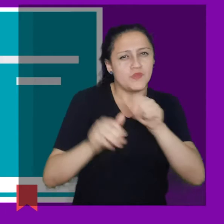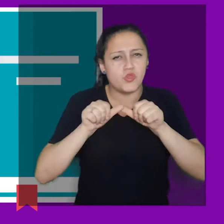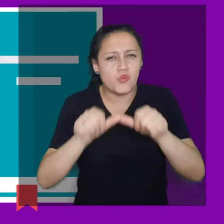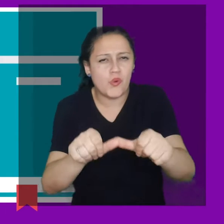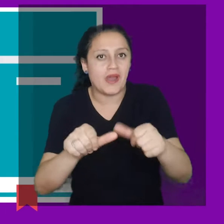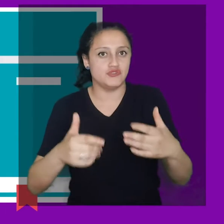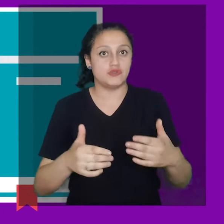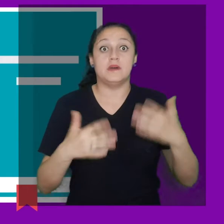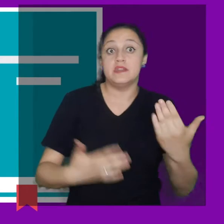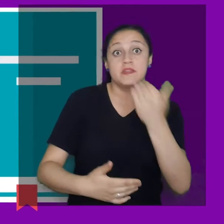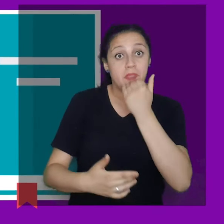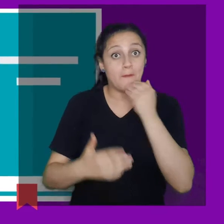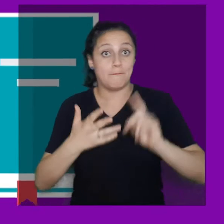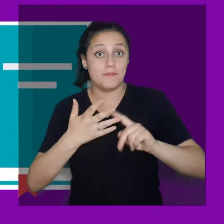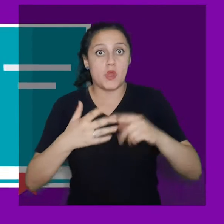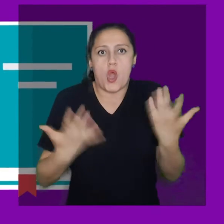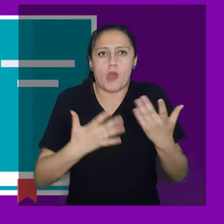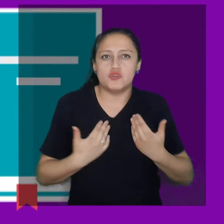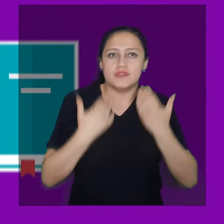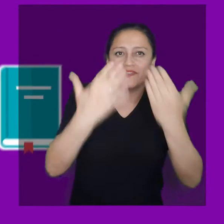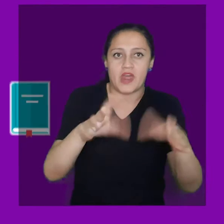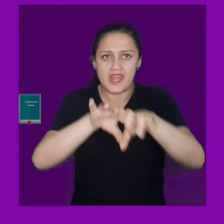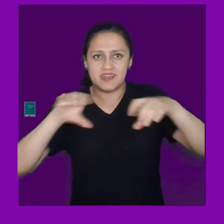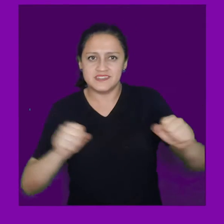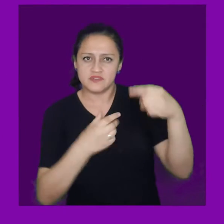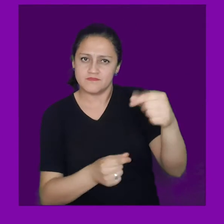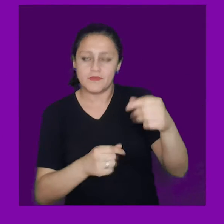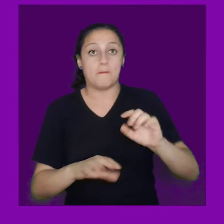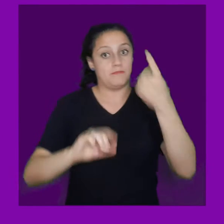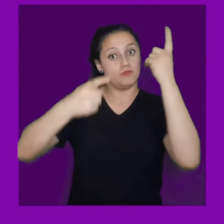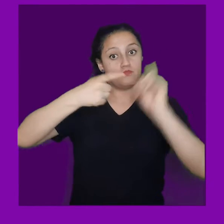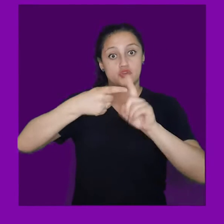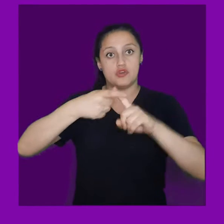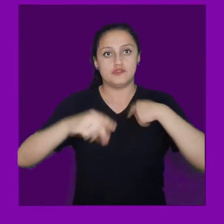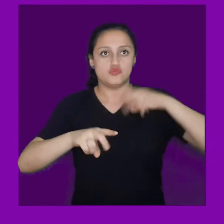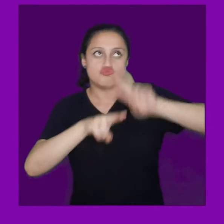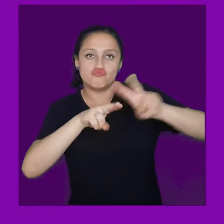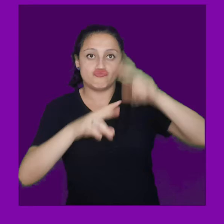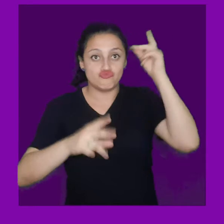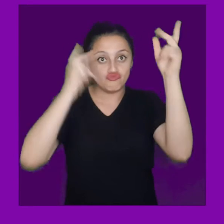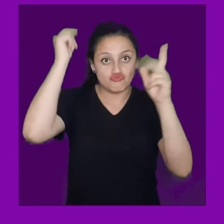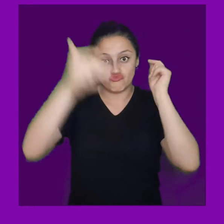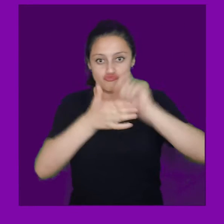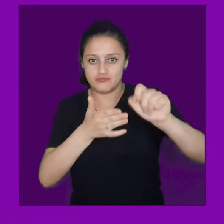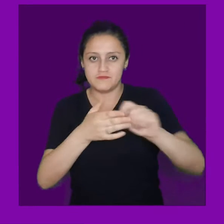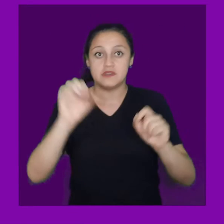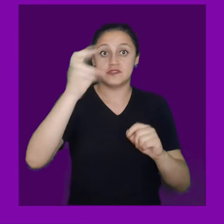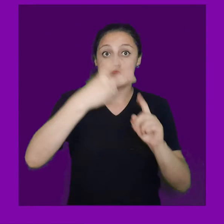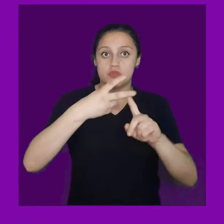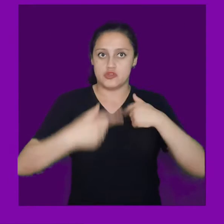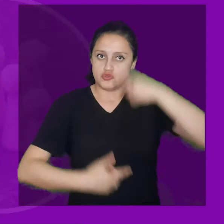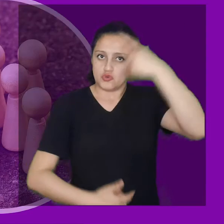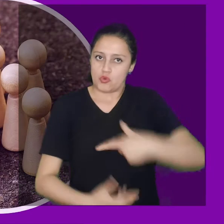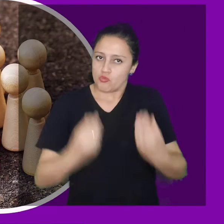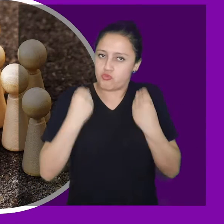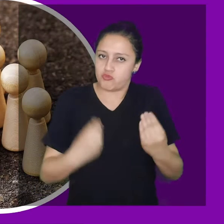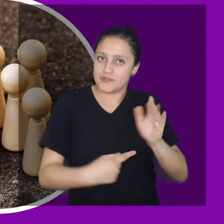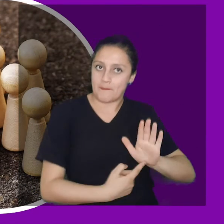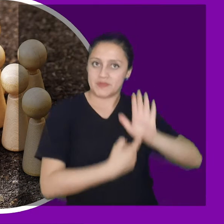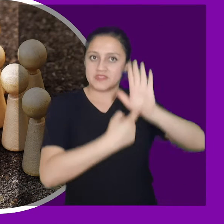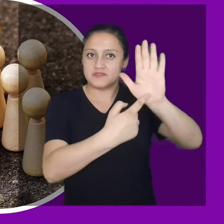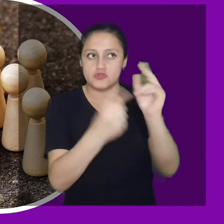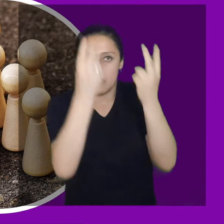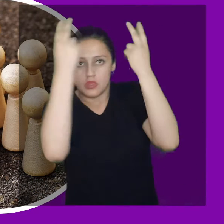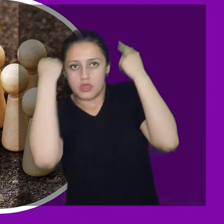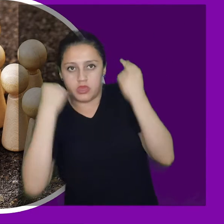¿Qué posibilidades otorgará el trabajo realizado? Primero, que desarrolles la creatividad literaria. Segundo, fortalecer